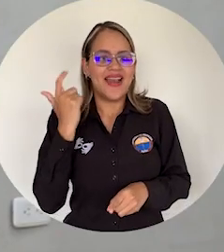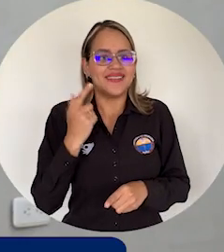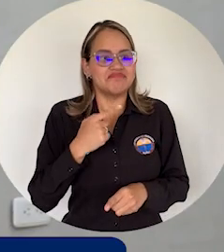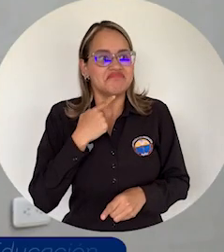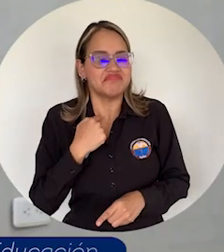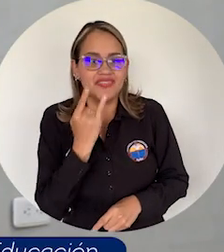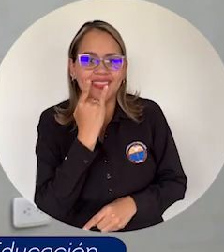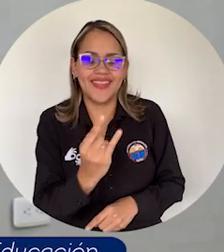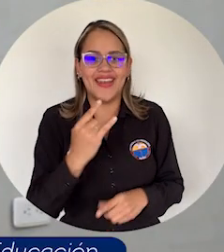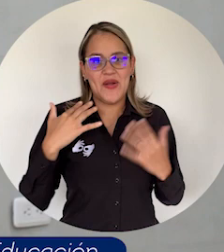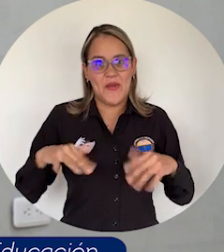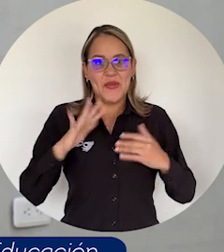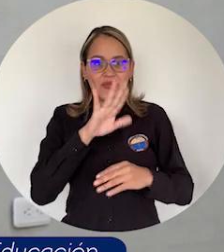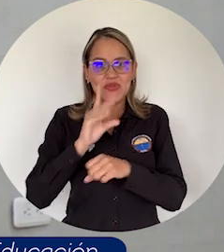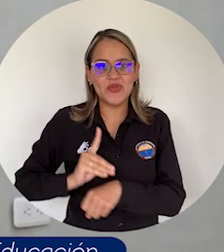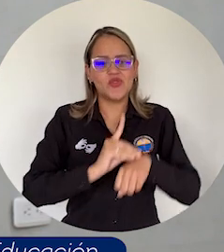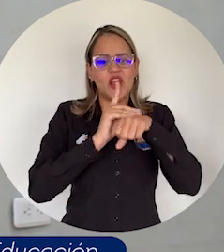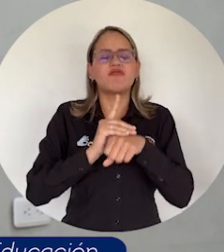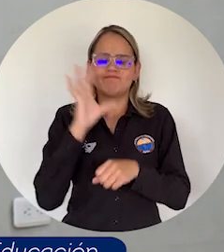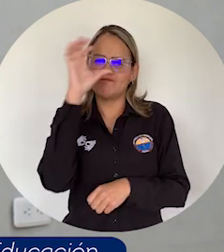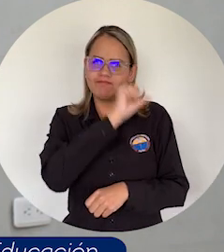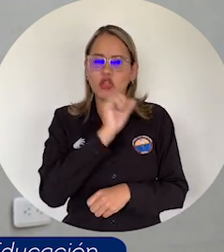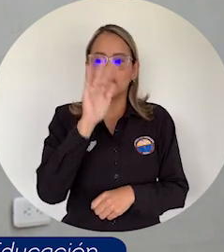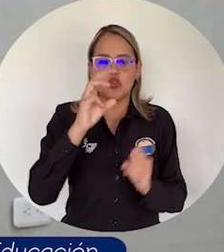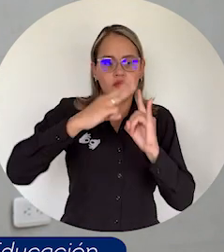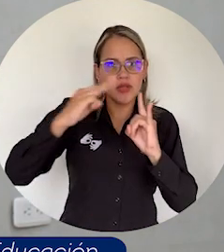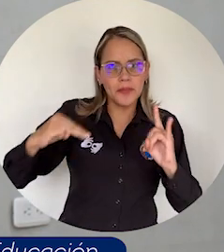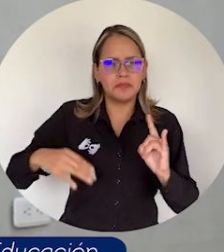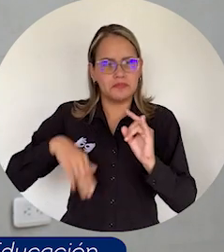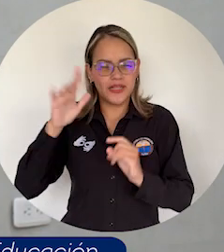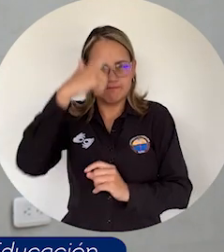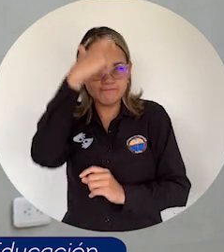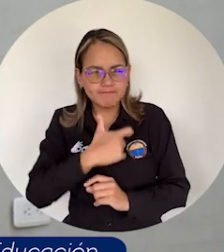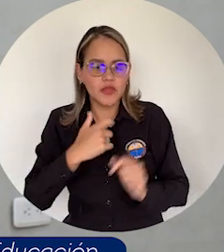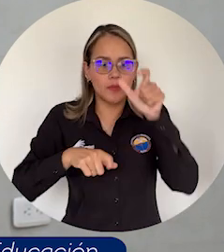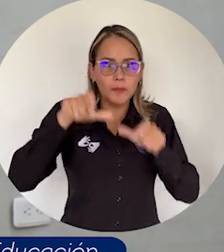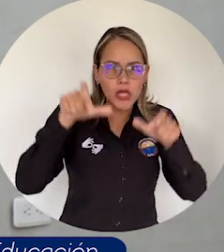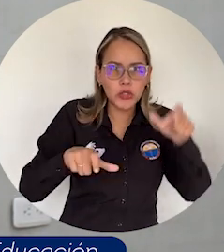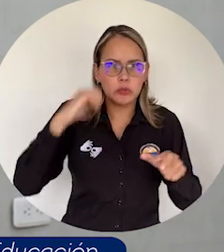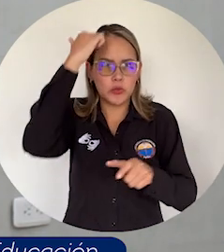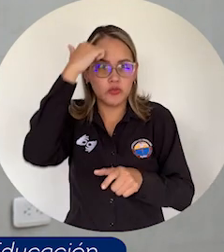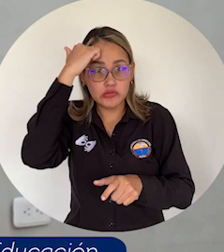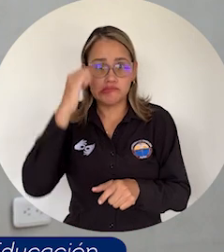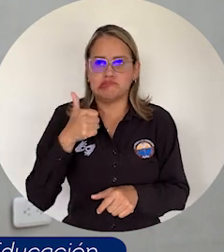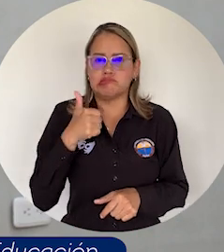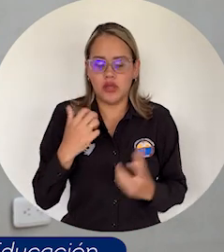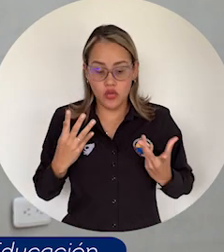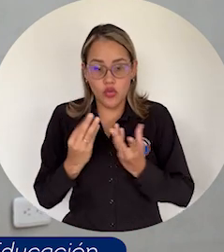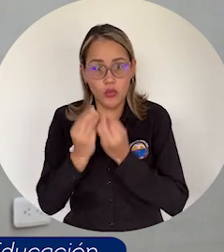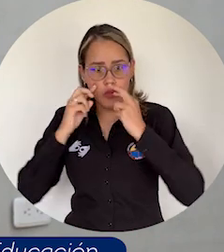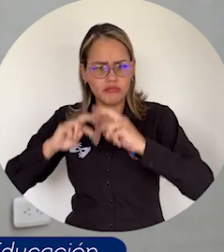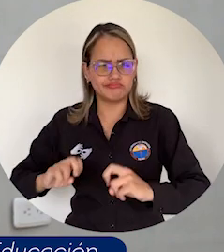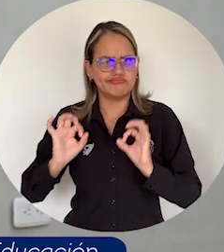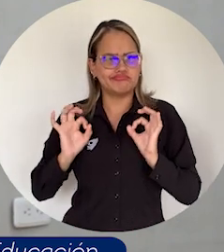universidad ha sido especialmente rigurosa, seria, tiene un equipo de profesores, unos grupos de investigación muy